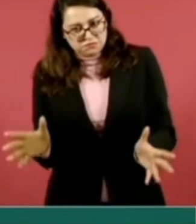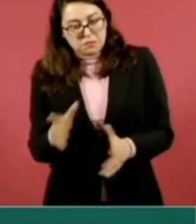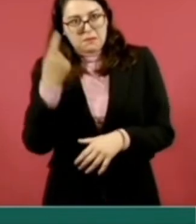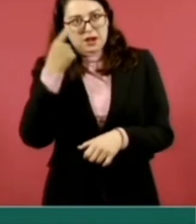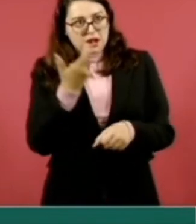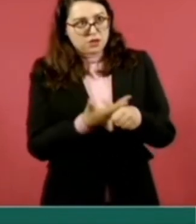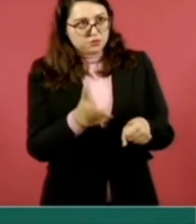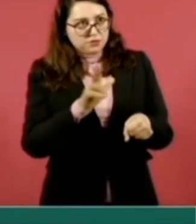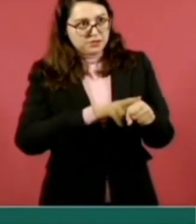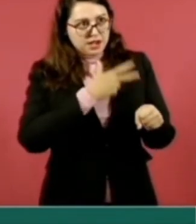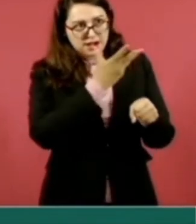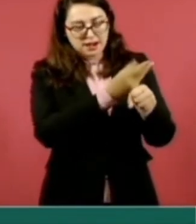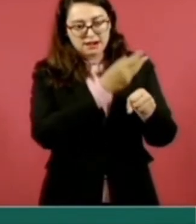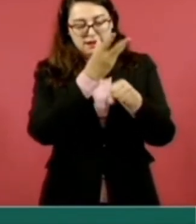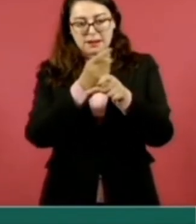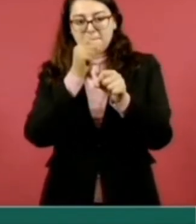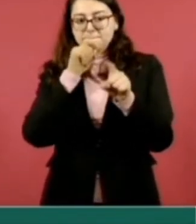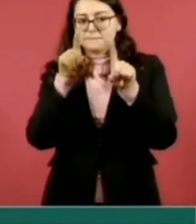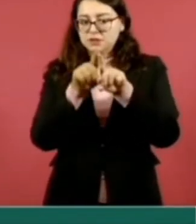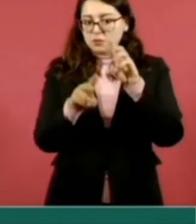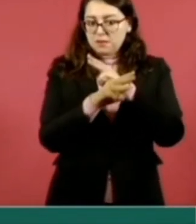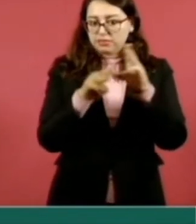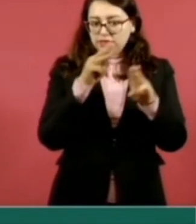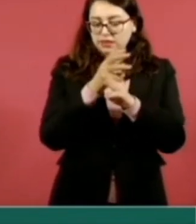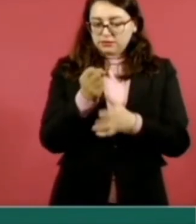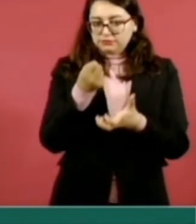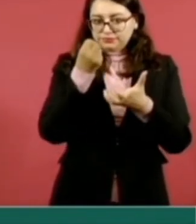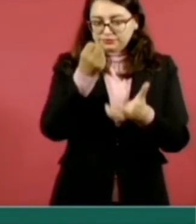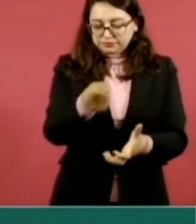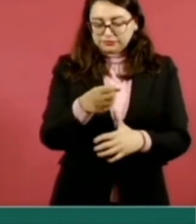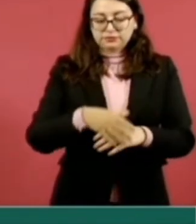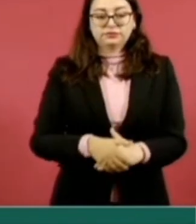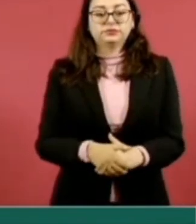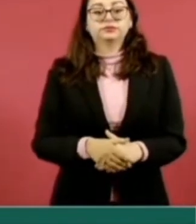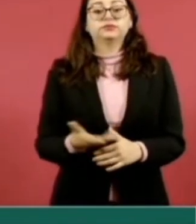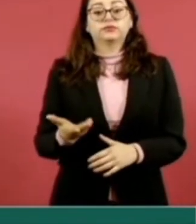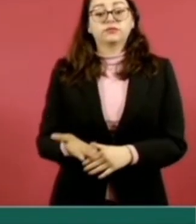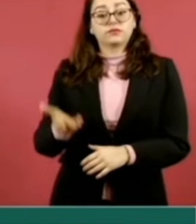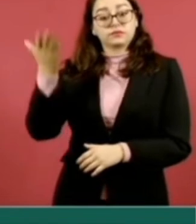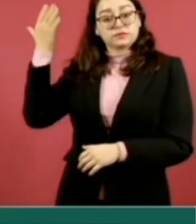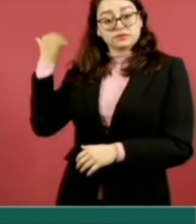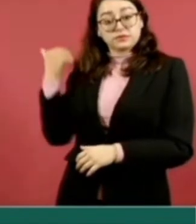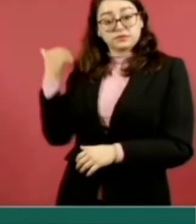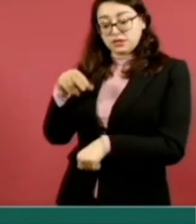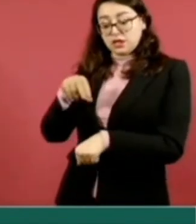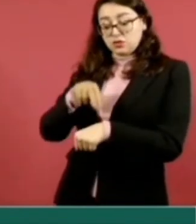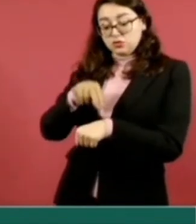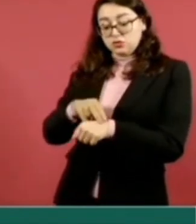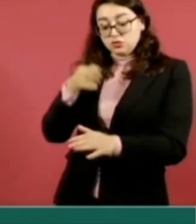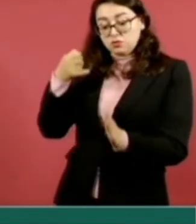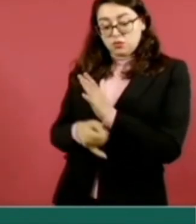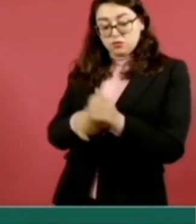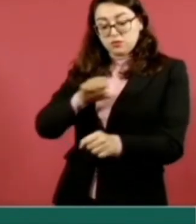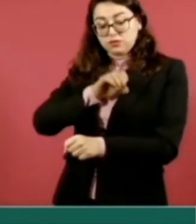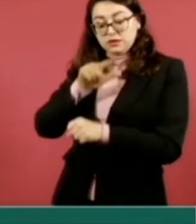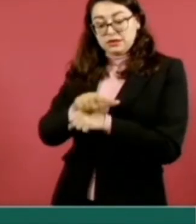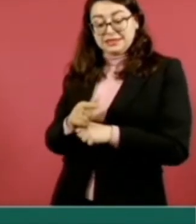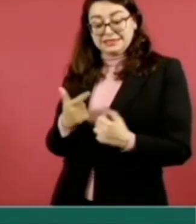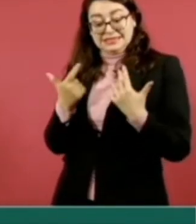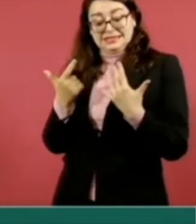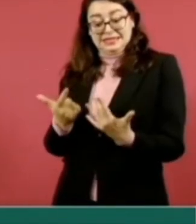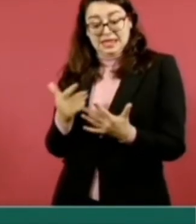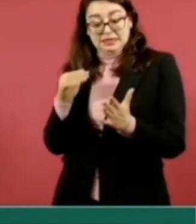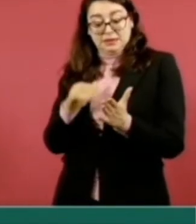equipamiento, con respecto al primer trimestre del 2022, la productividad mensual de consultas de especialidad pasó de 7 mil